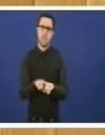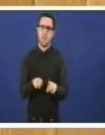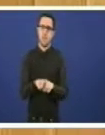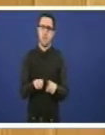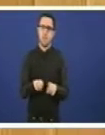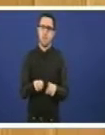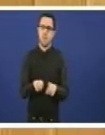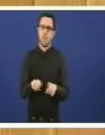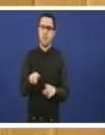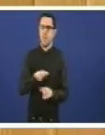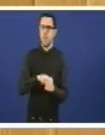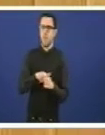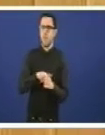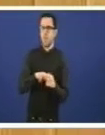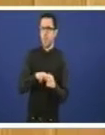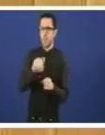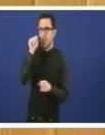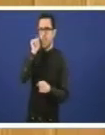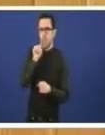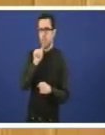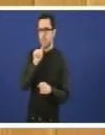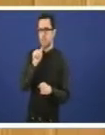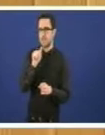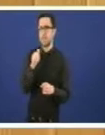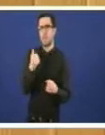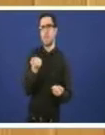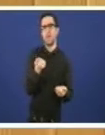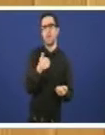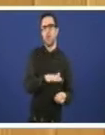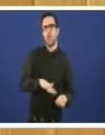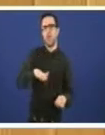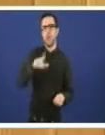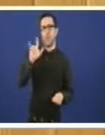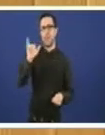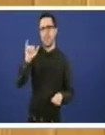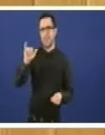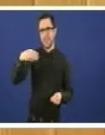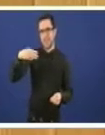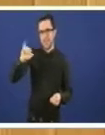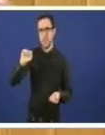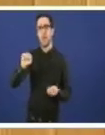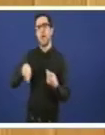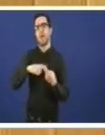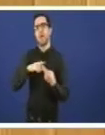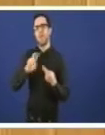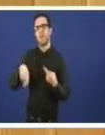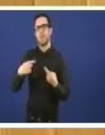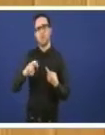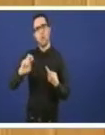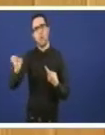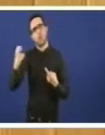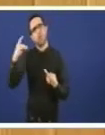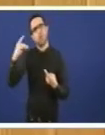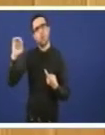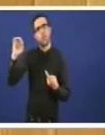vostedes chaman a provincia de Ourense primeiro falouse da Límia despois desbotaron a Límia despois por escrito apareceu Dozón